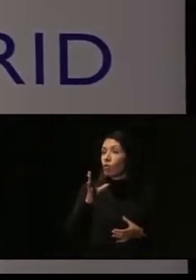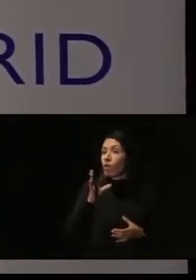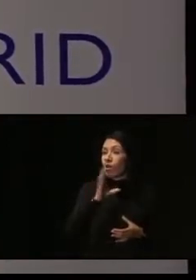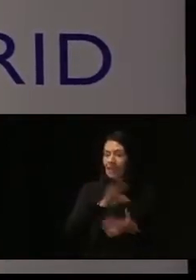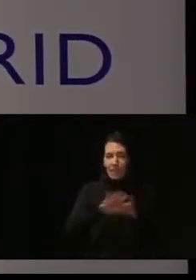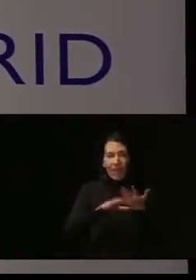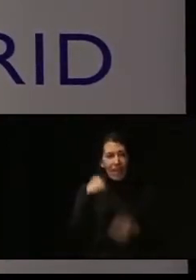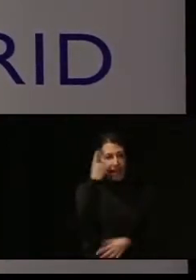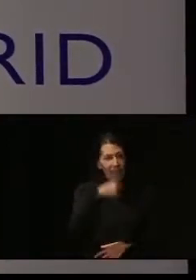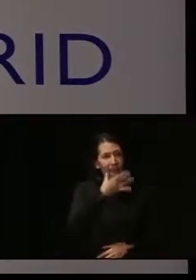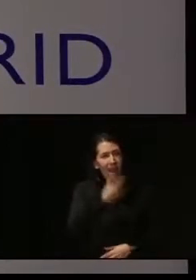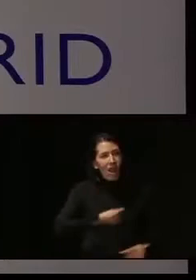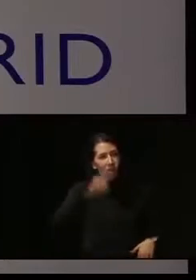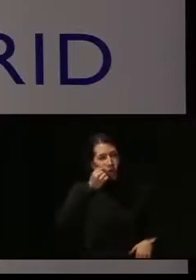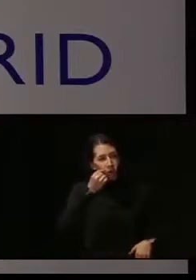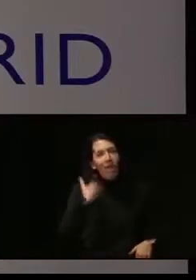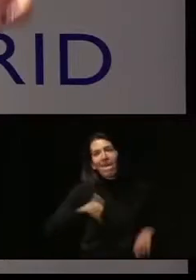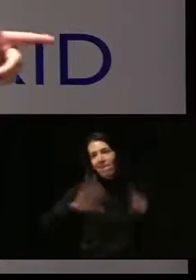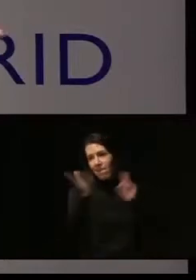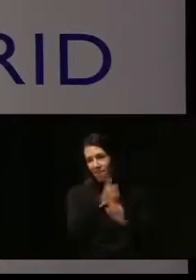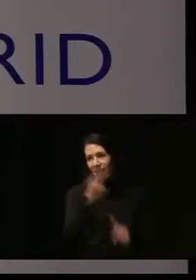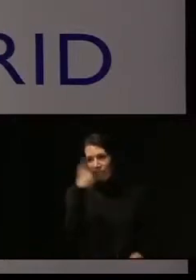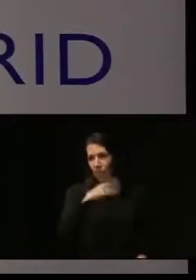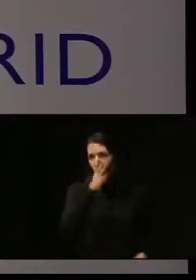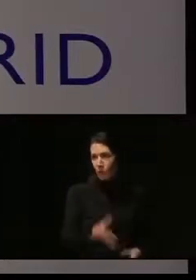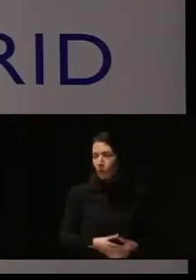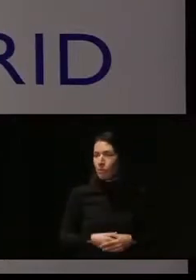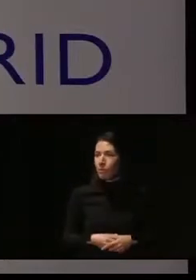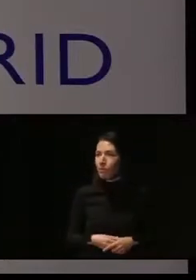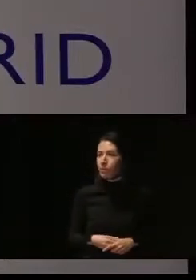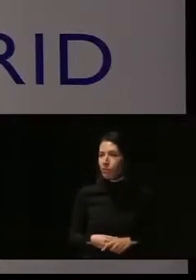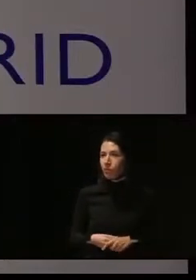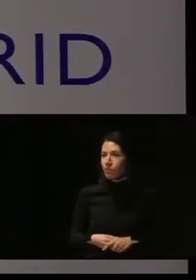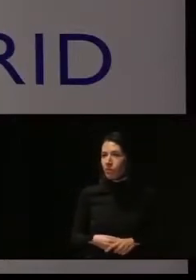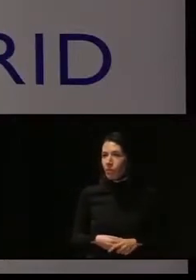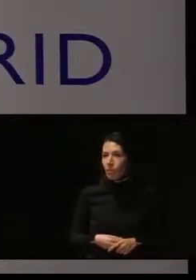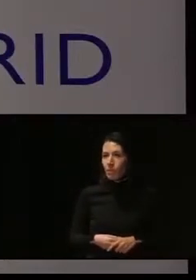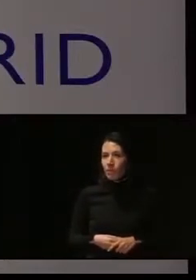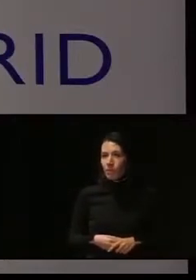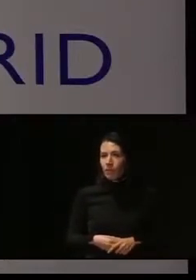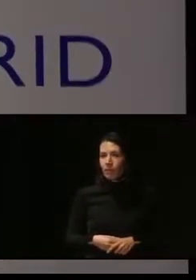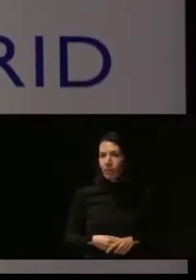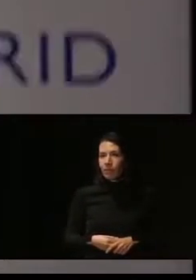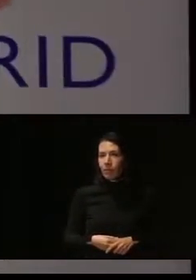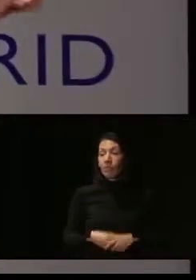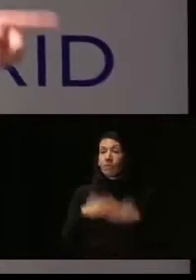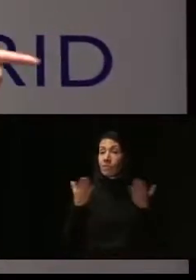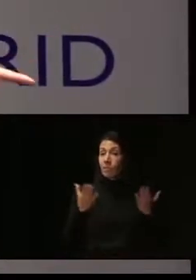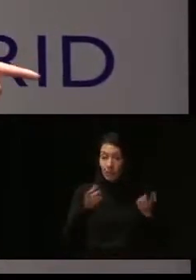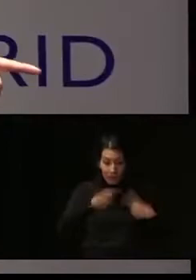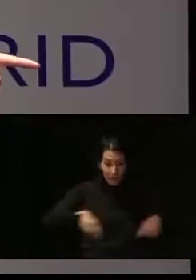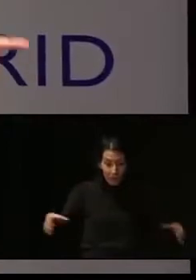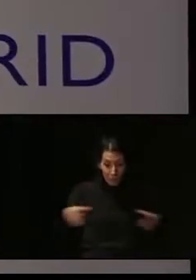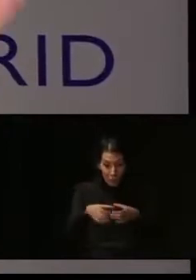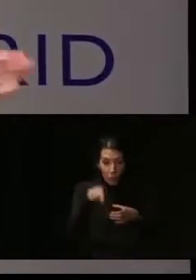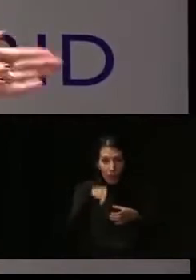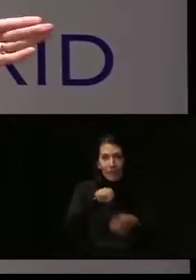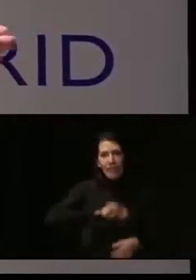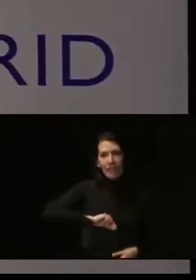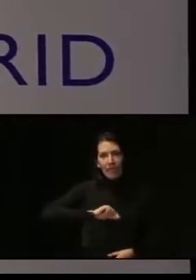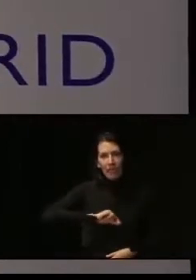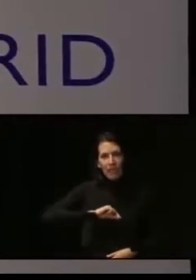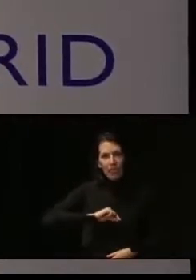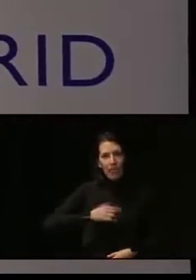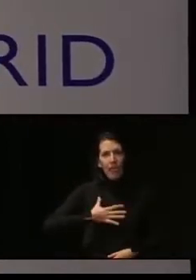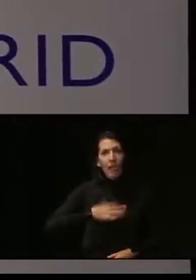de cara y ya sé de qué nos conocemos de cara. Bueno, el caso es que ellos se sentían capaces, personas